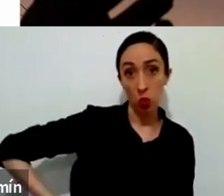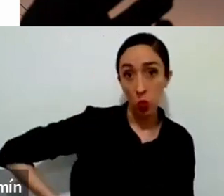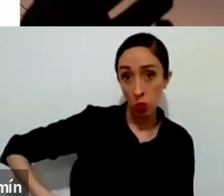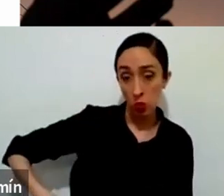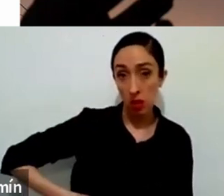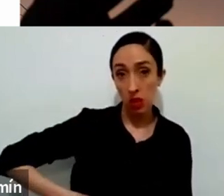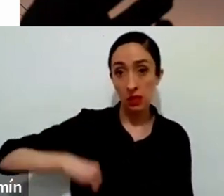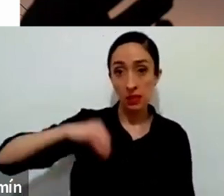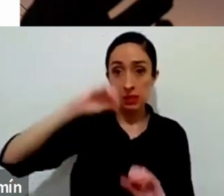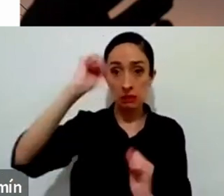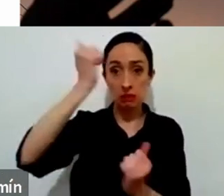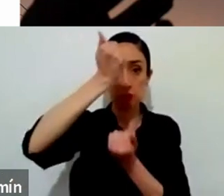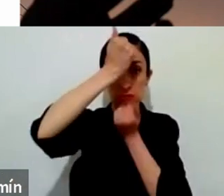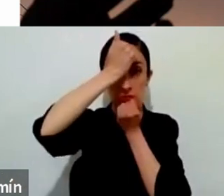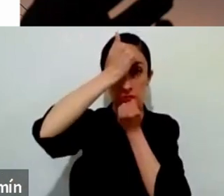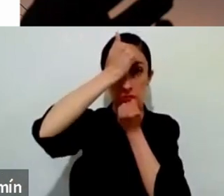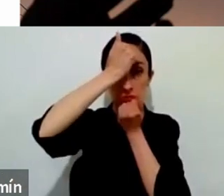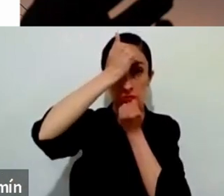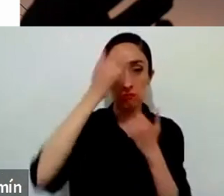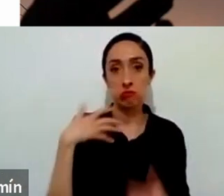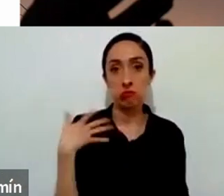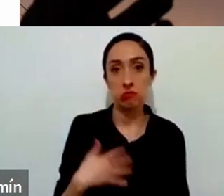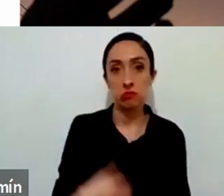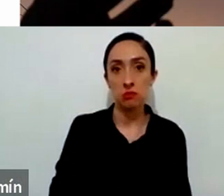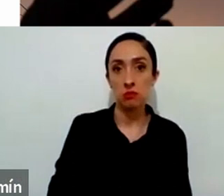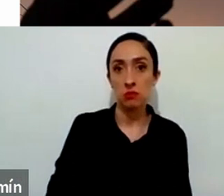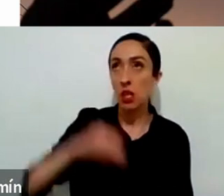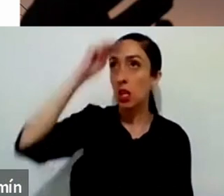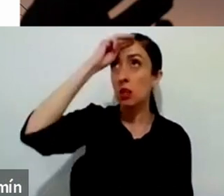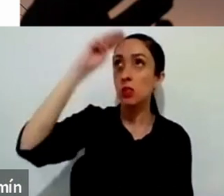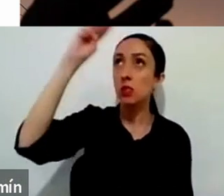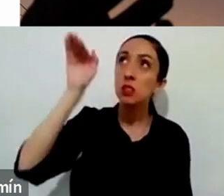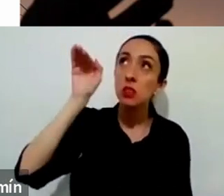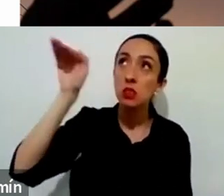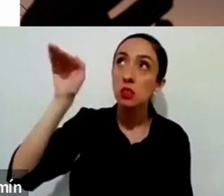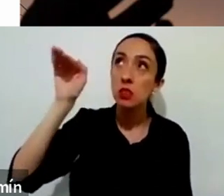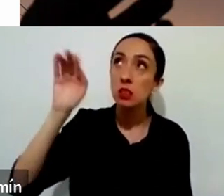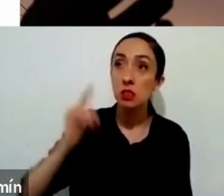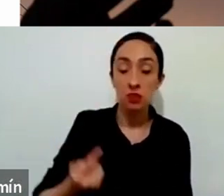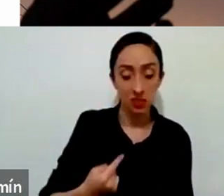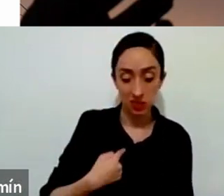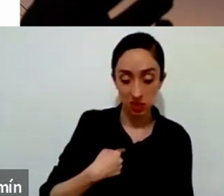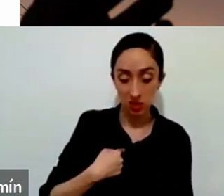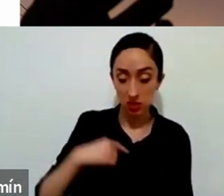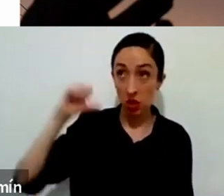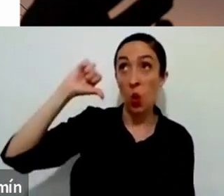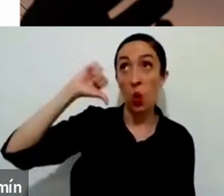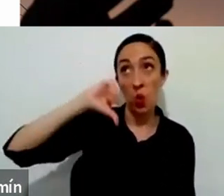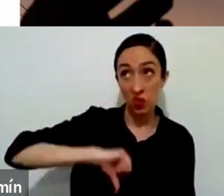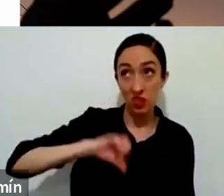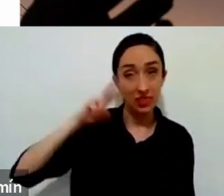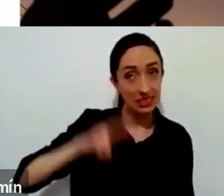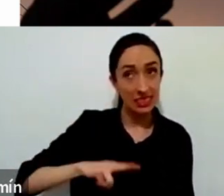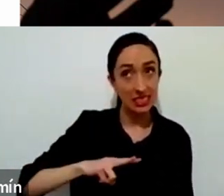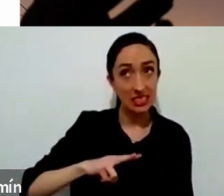con Dios y decirle, Señor, mire, esto lo he practicado, lo he presenciado en el día de hoy. Esta situación